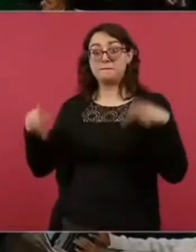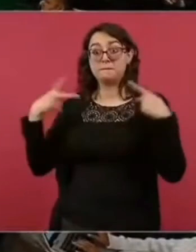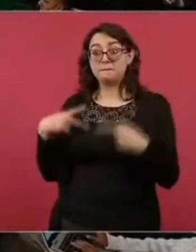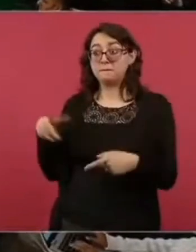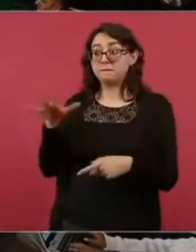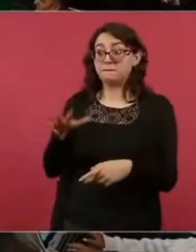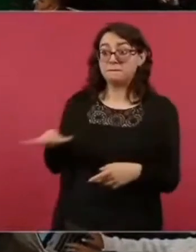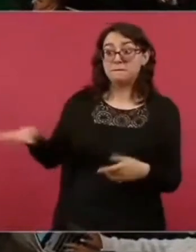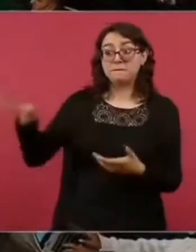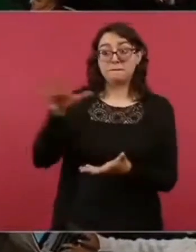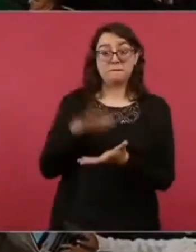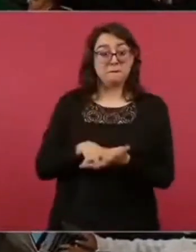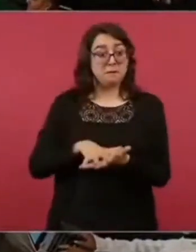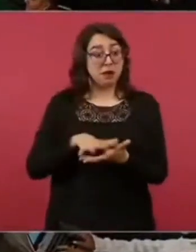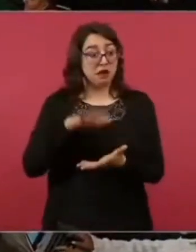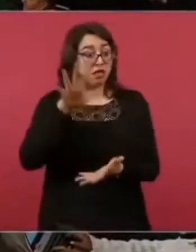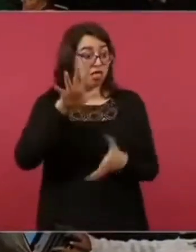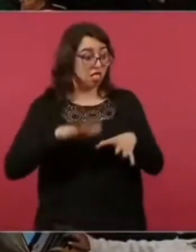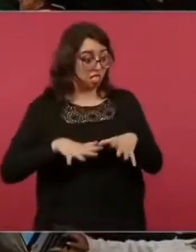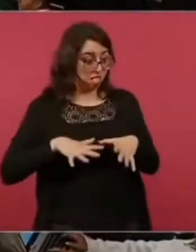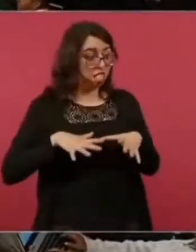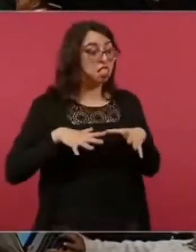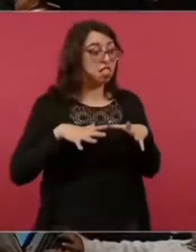destruirnos políticamente